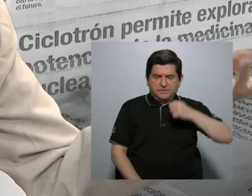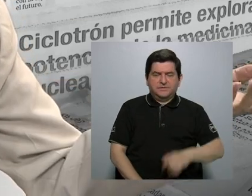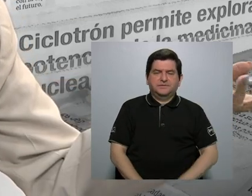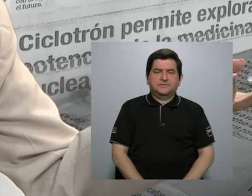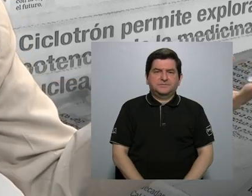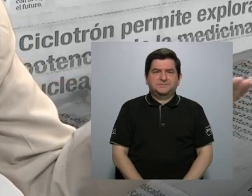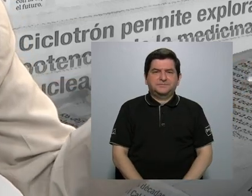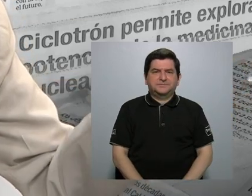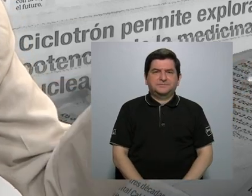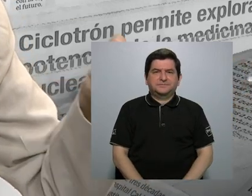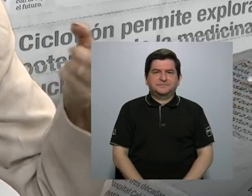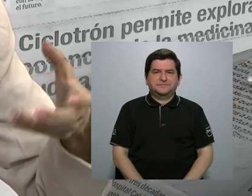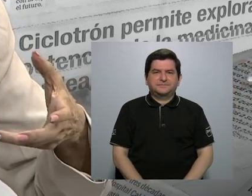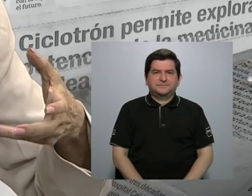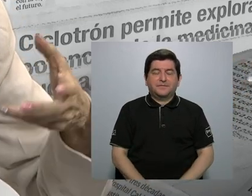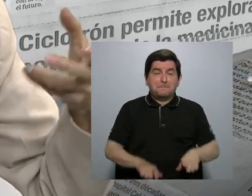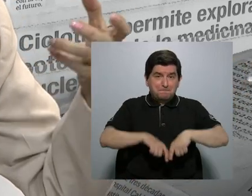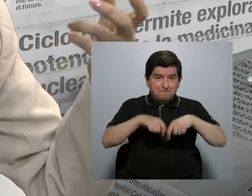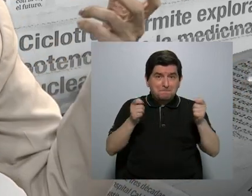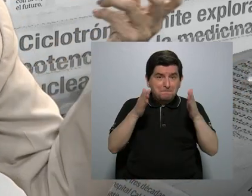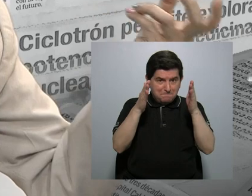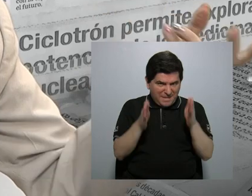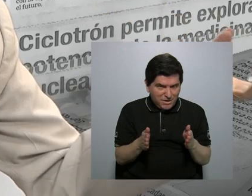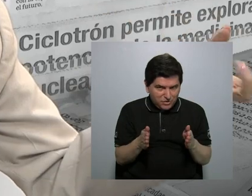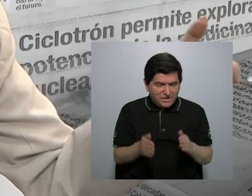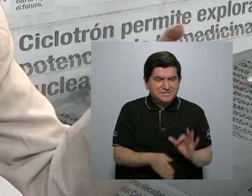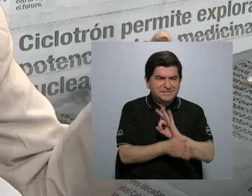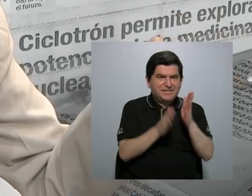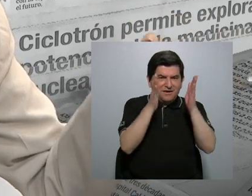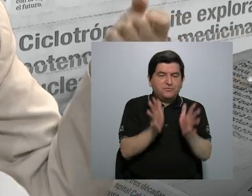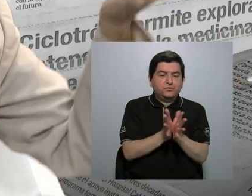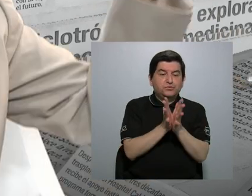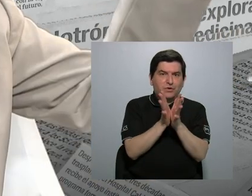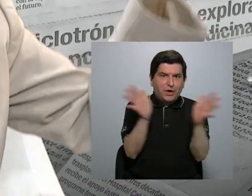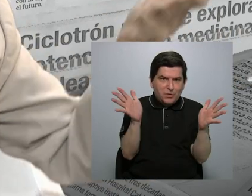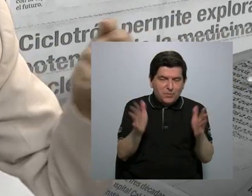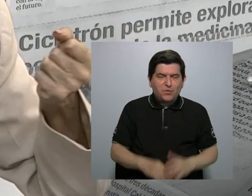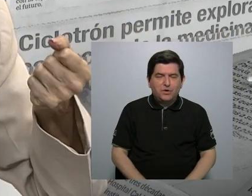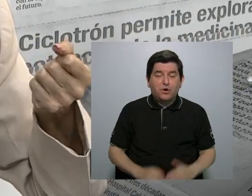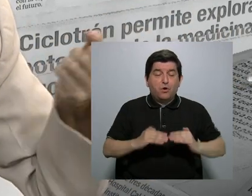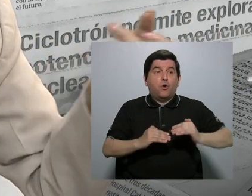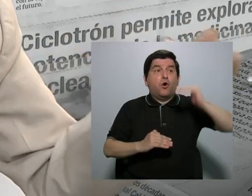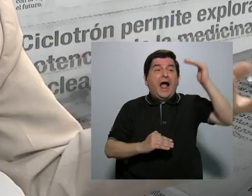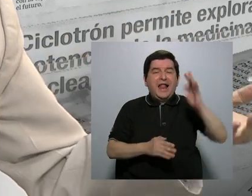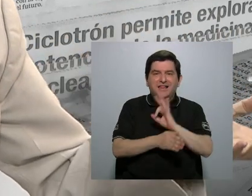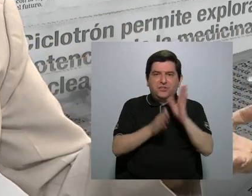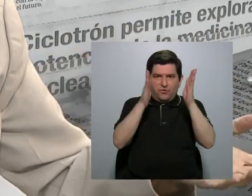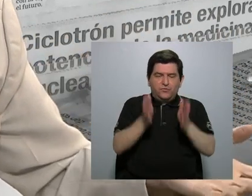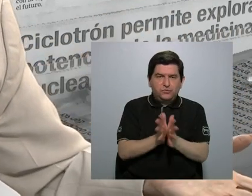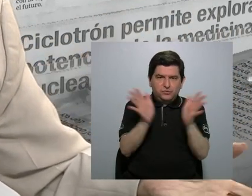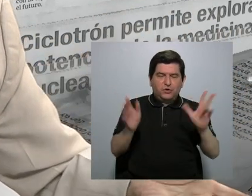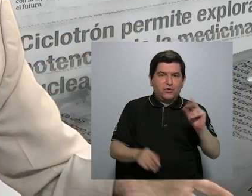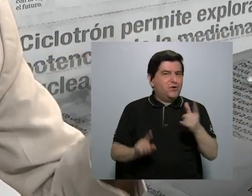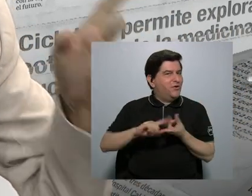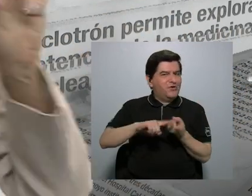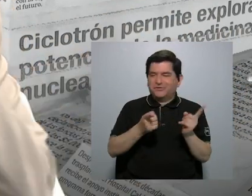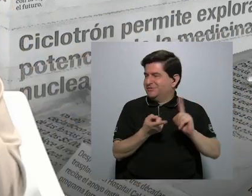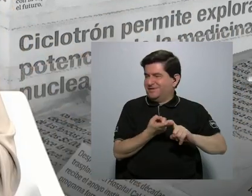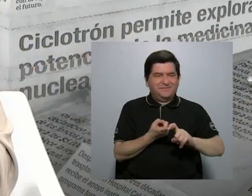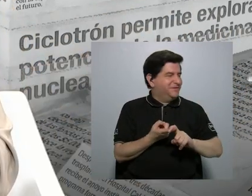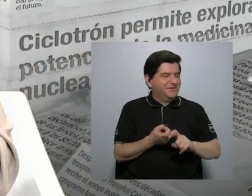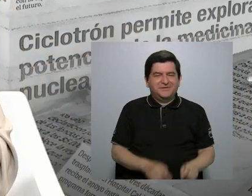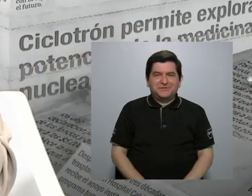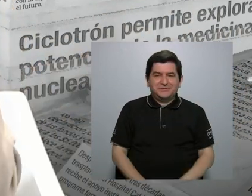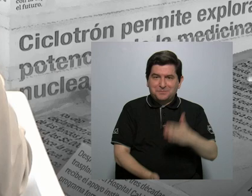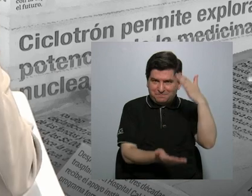el periodista y el funcionario público, el alto funcionario público, nunca son amigos. Vamos a